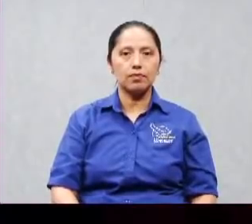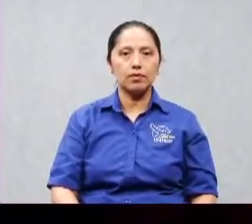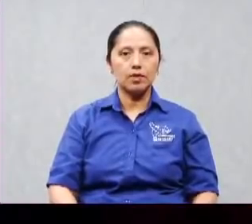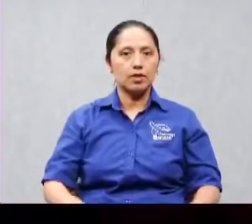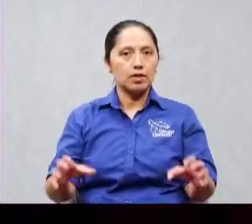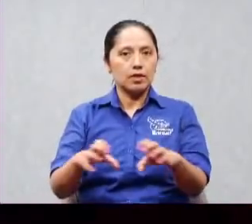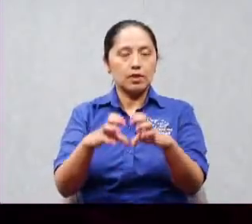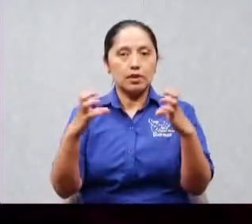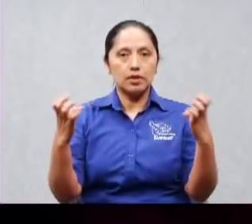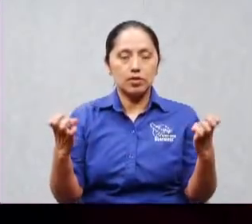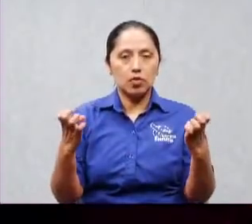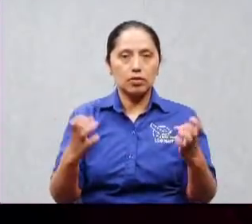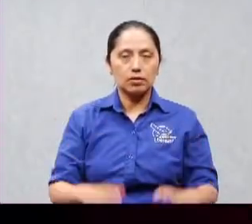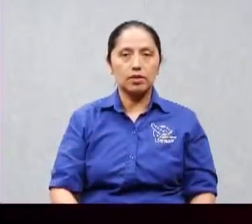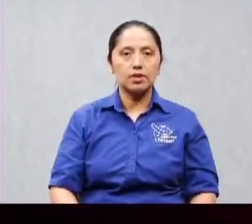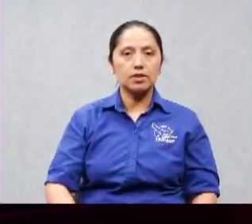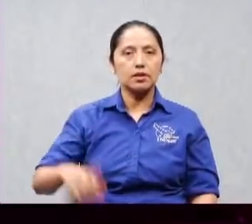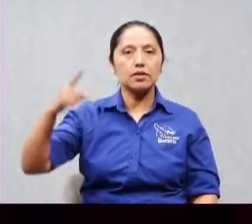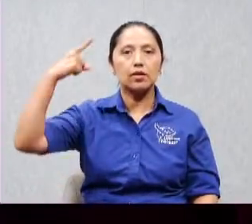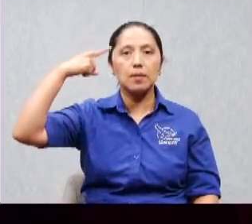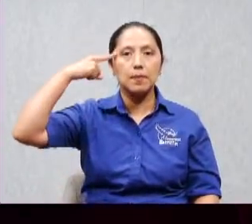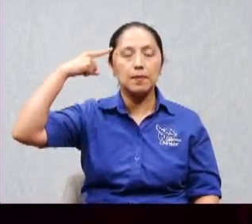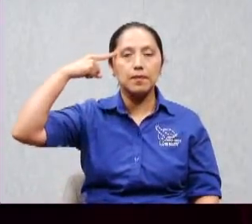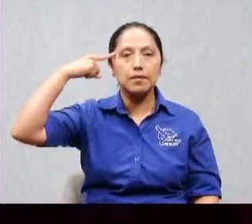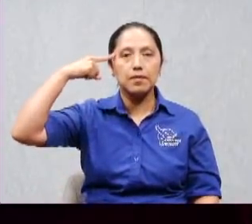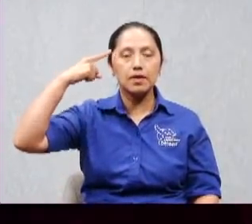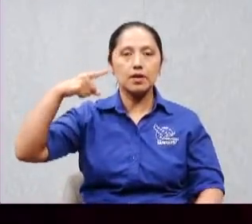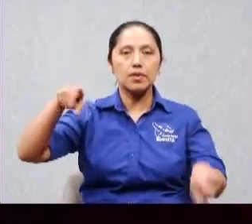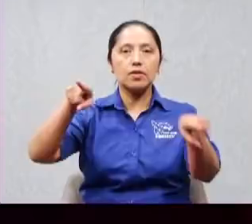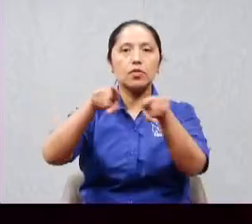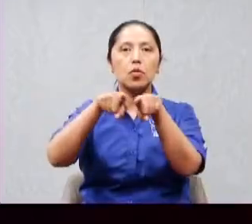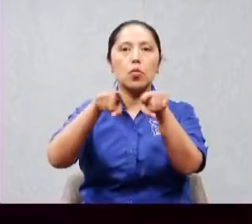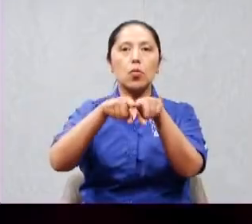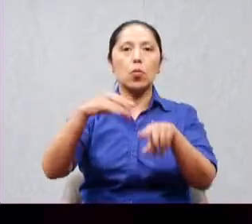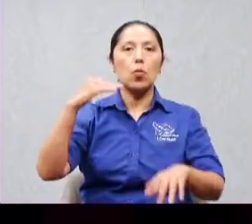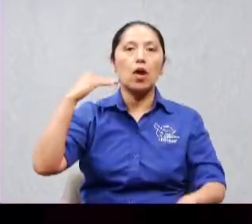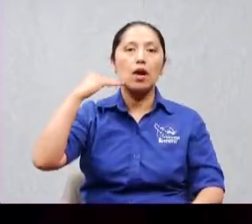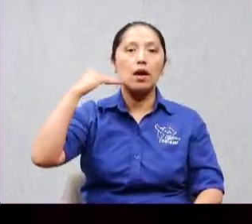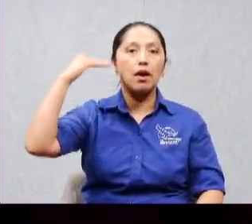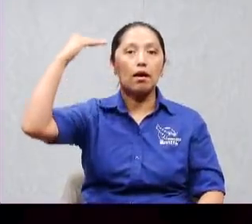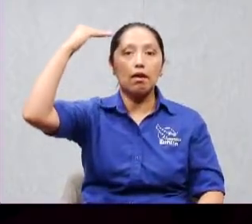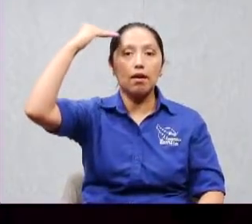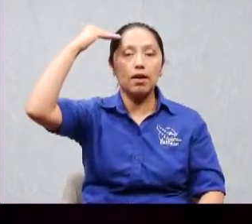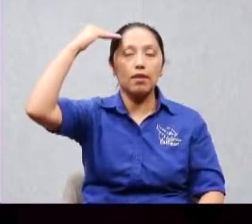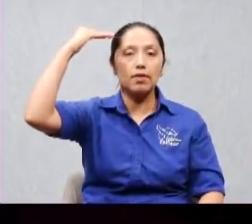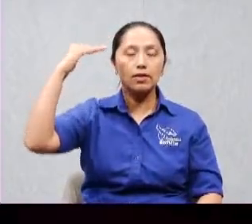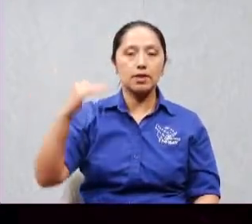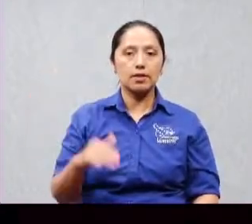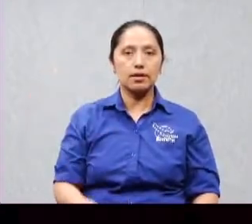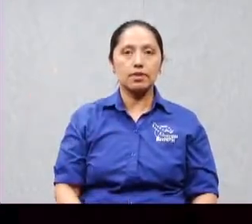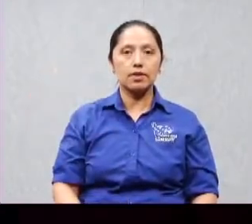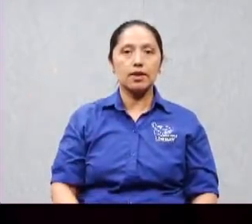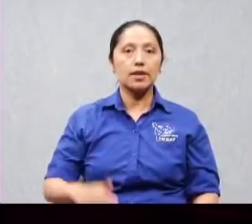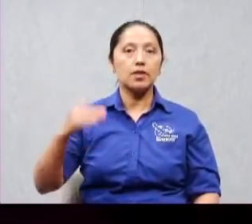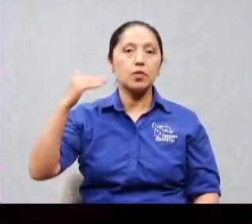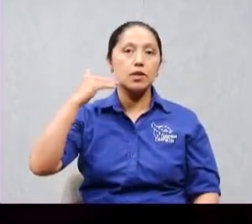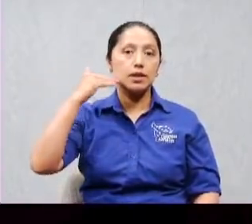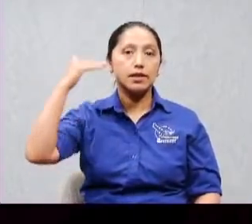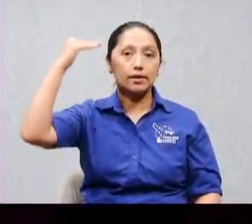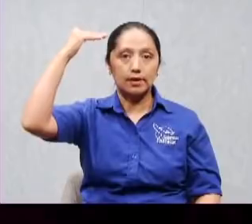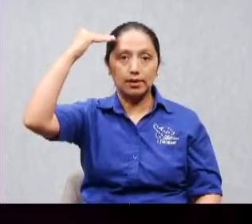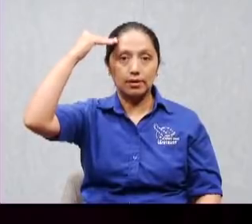Entonces, aquí puse yo pensamientos igual a cabeza. Ok. Entonces, cabeza